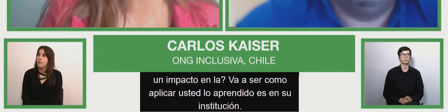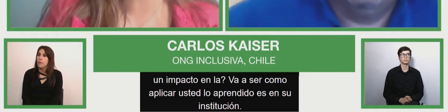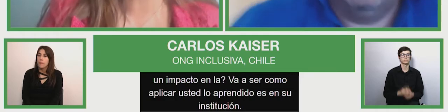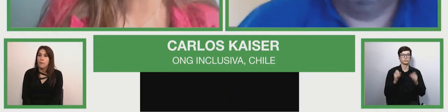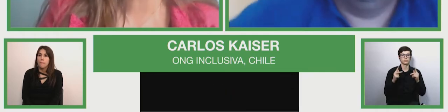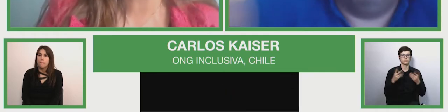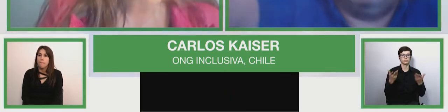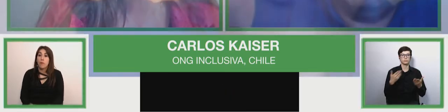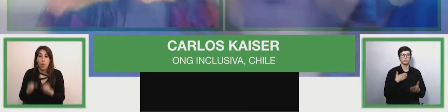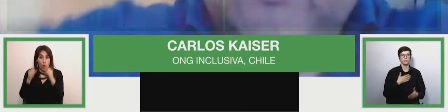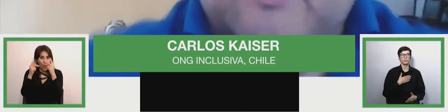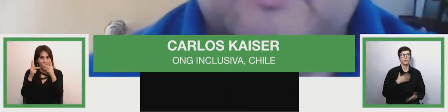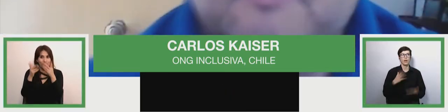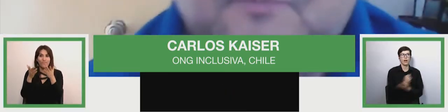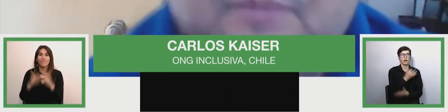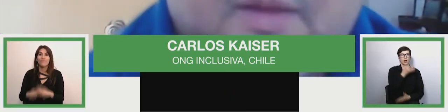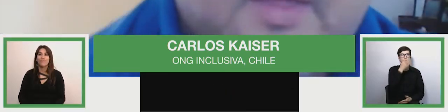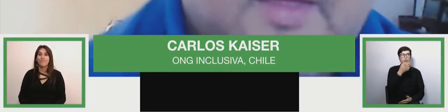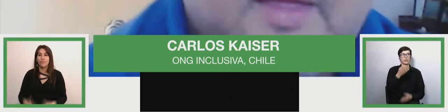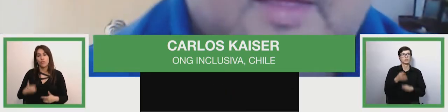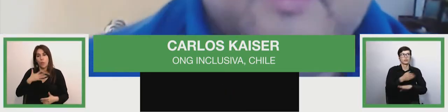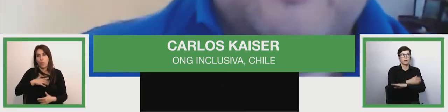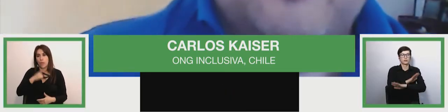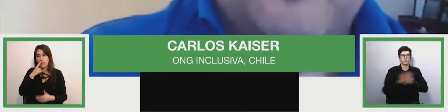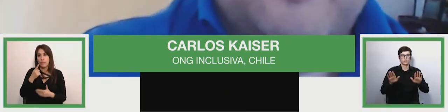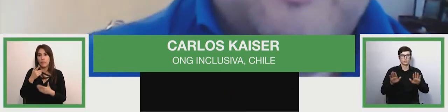alcanzo a decir un par de cositas antes dale